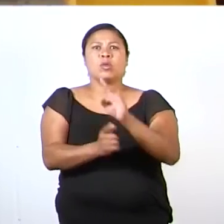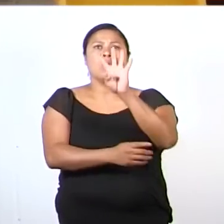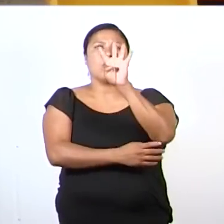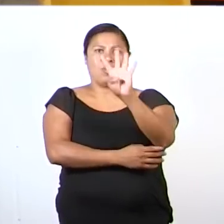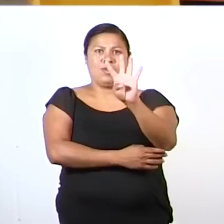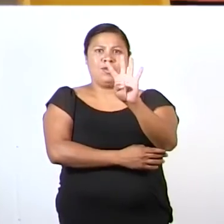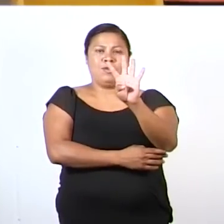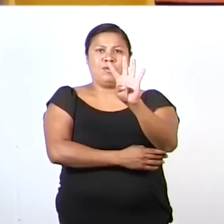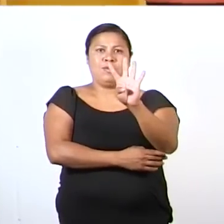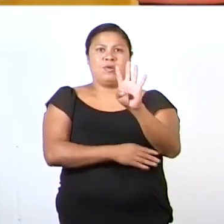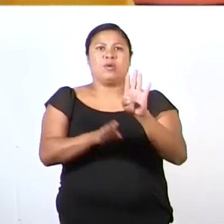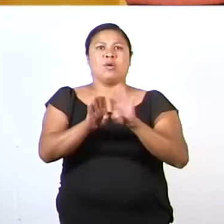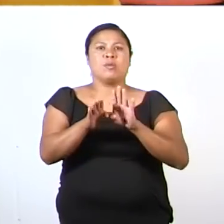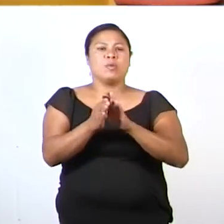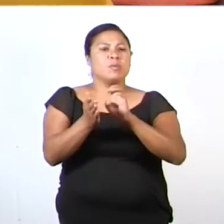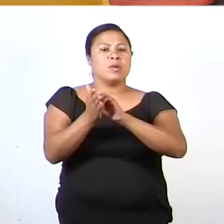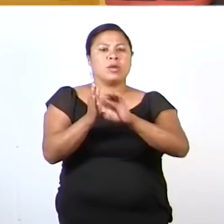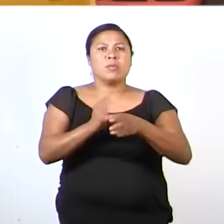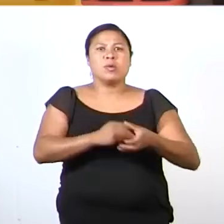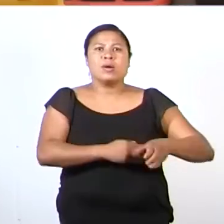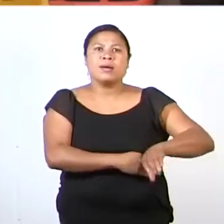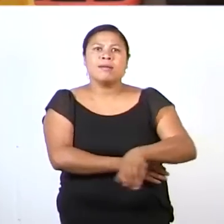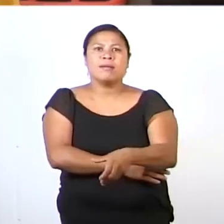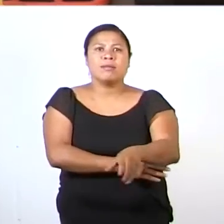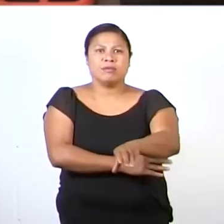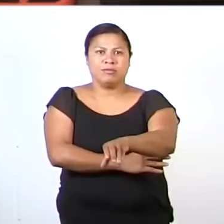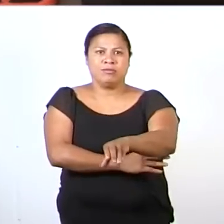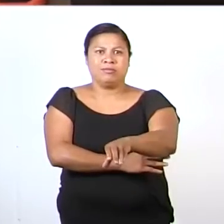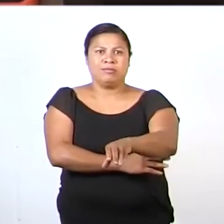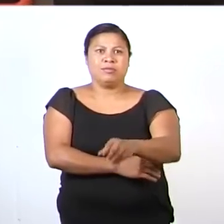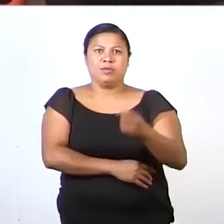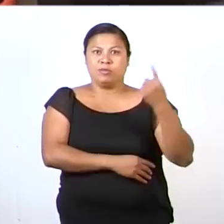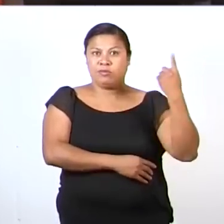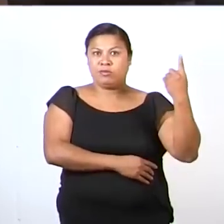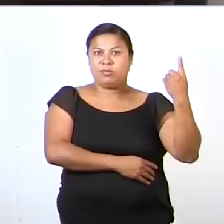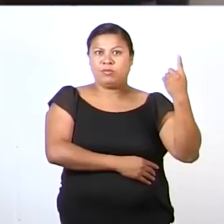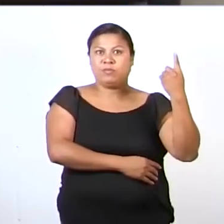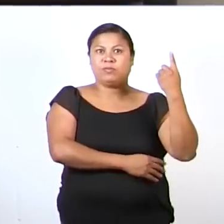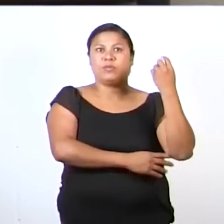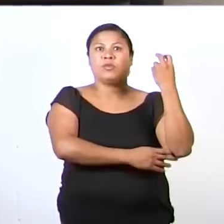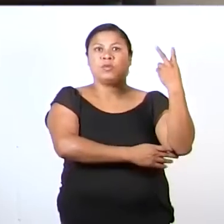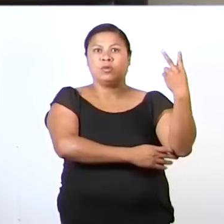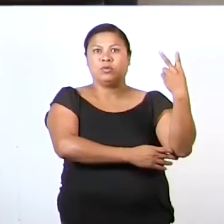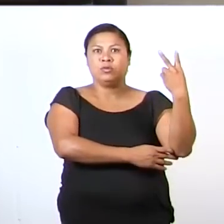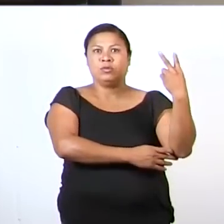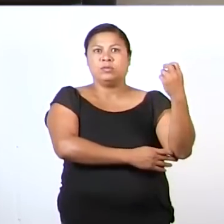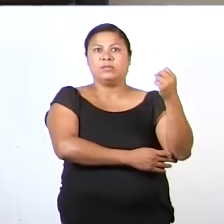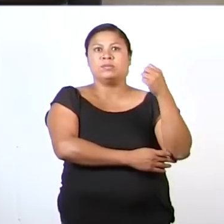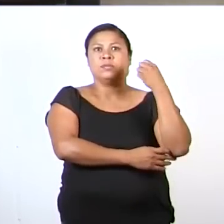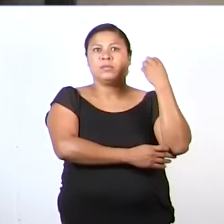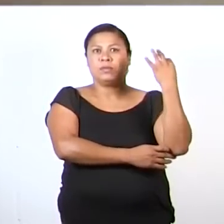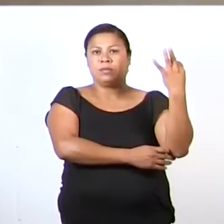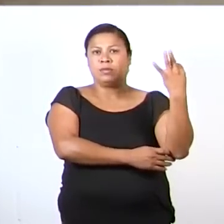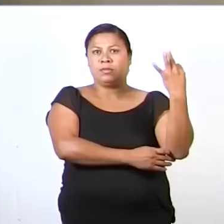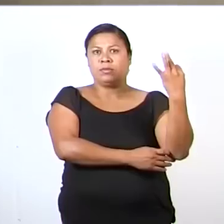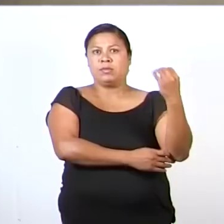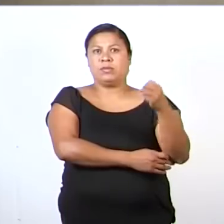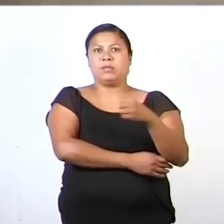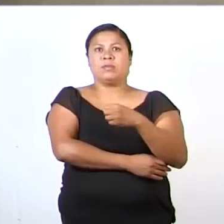elementos como la de los carritos que están aquí. Una, dos, tres,